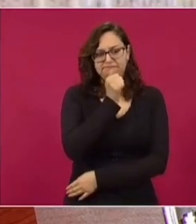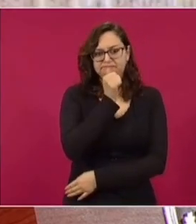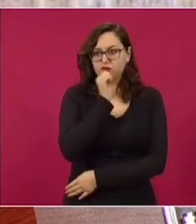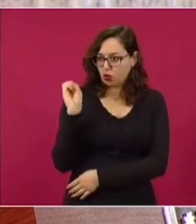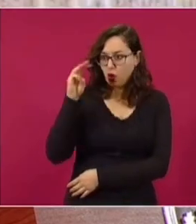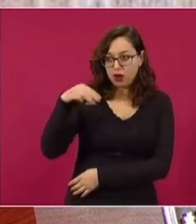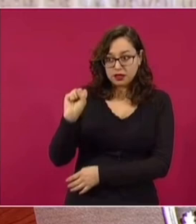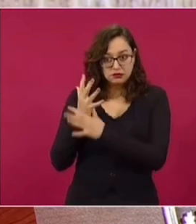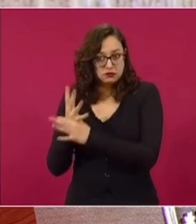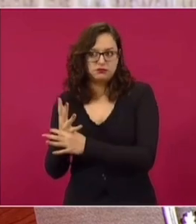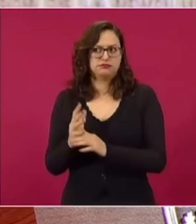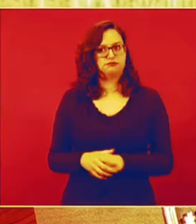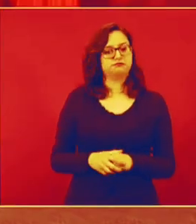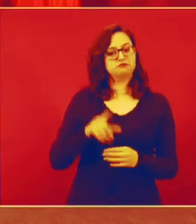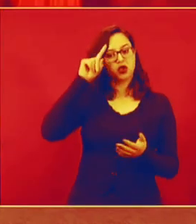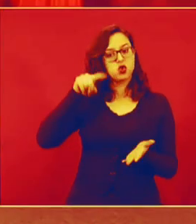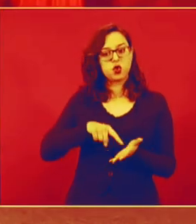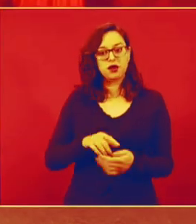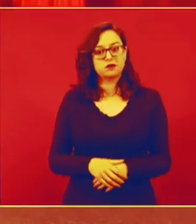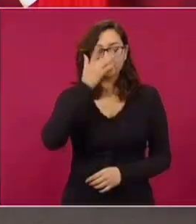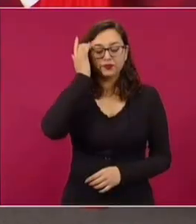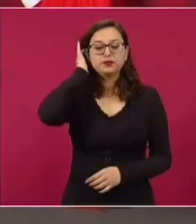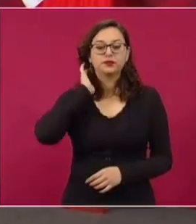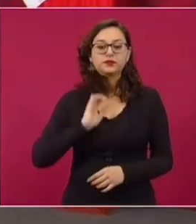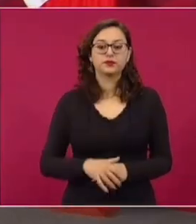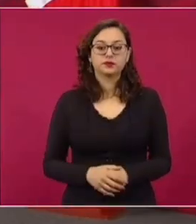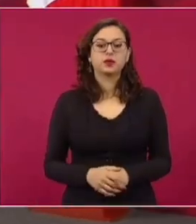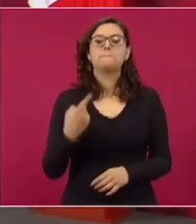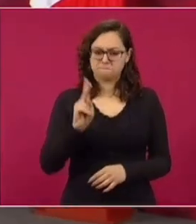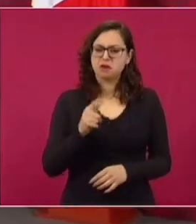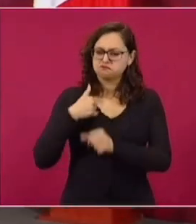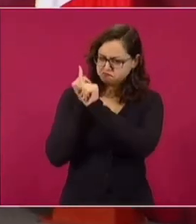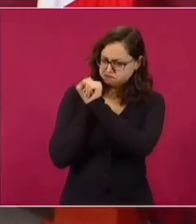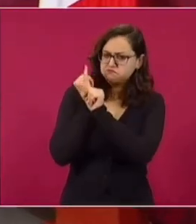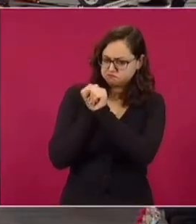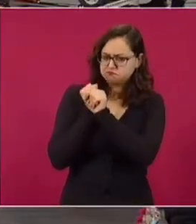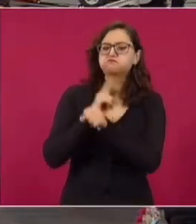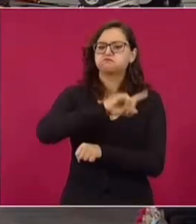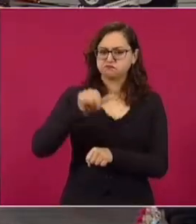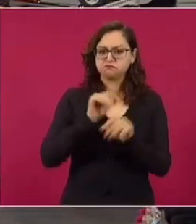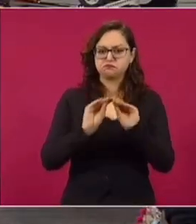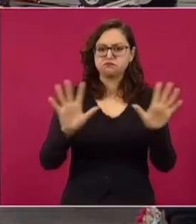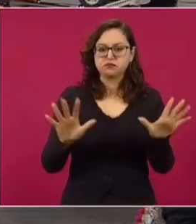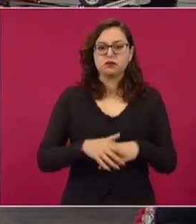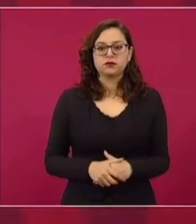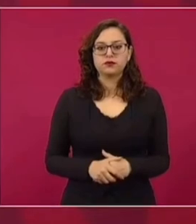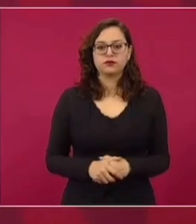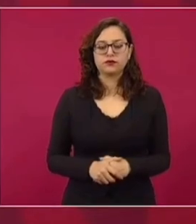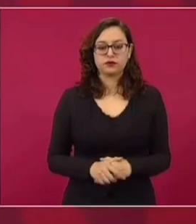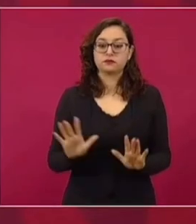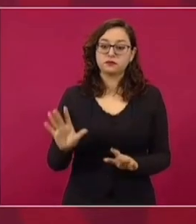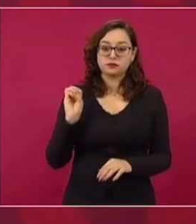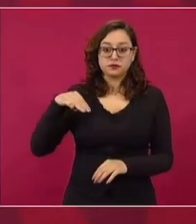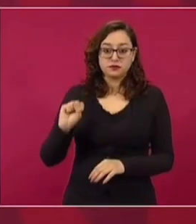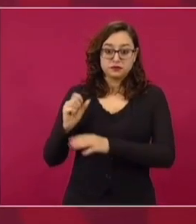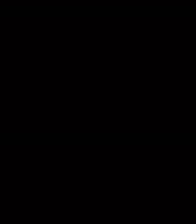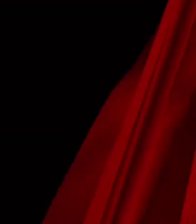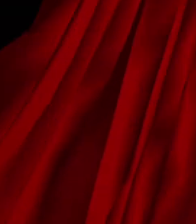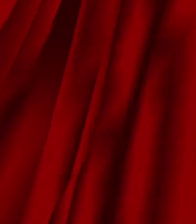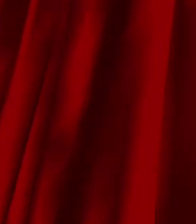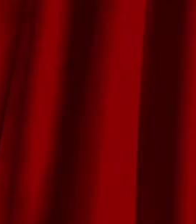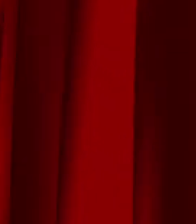sustento. No lo dijo la OMS, pero vamos a aclararlo y vamos a hacer lo que ellos nos recomiendan.